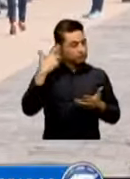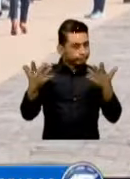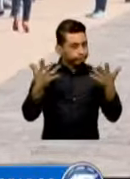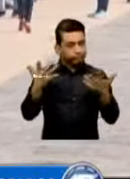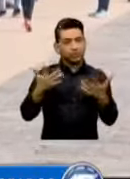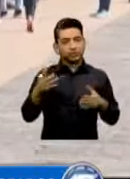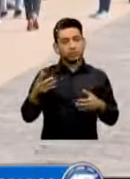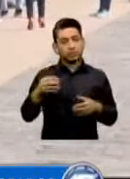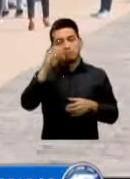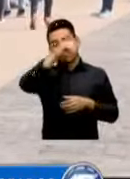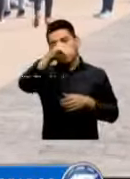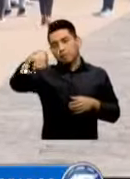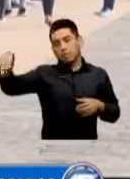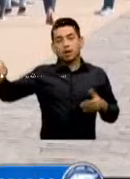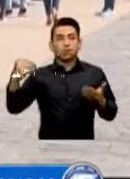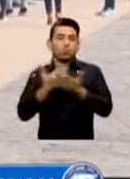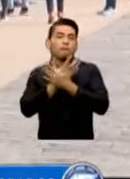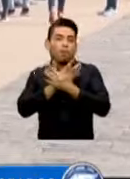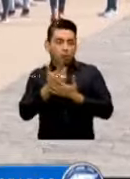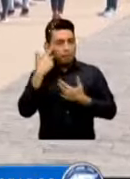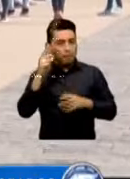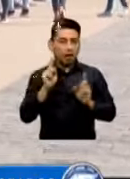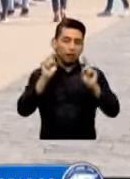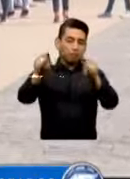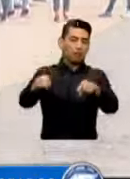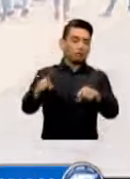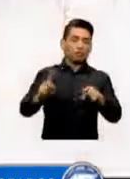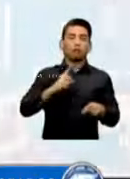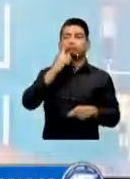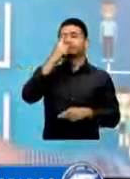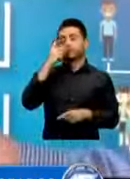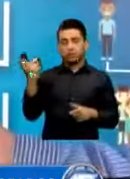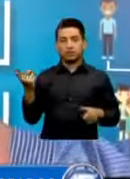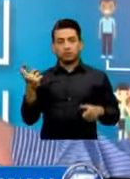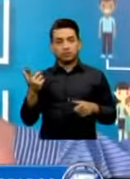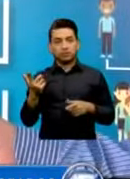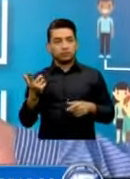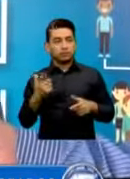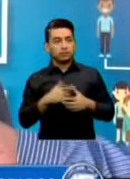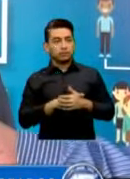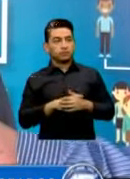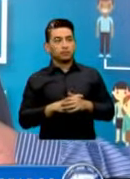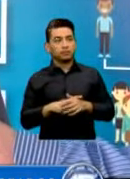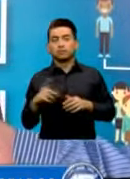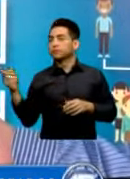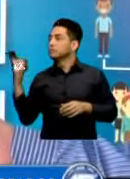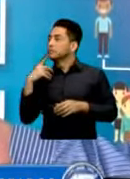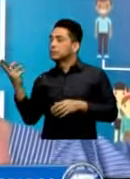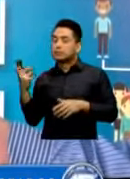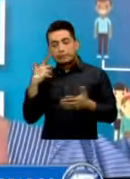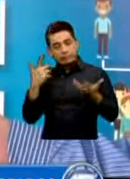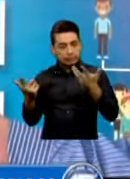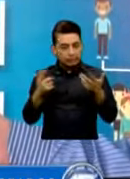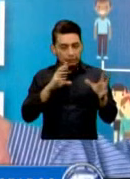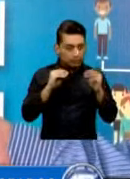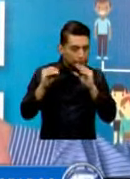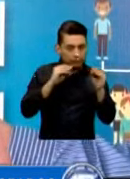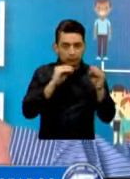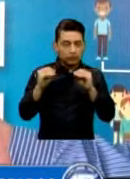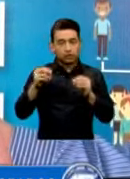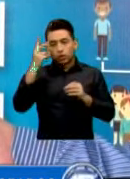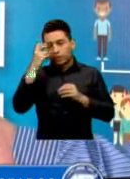nuevos puestos Para mitigar la afluencia de personas Que llegan a los distintos lugares Pues me están haciendo ahí negociaciones Para volver a aperturar